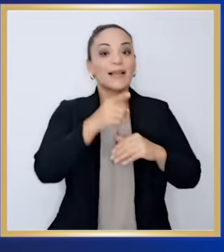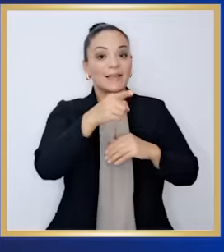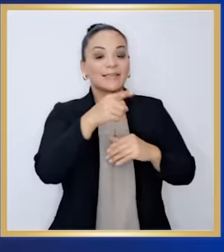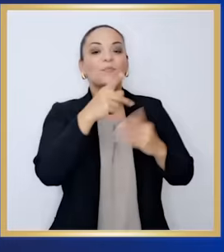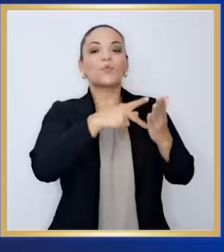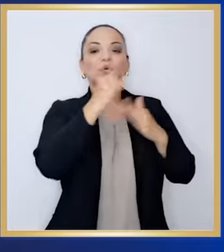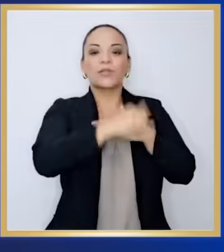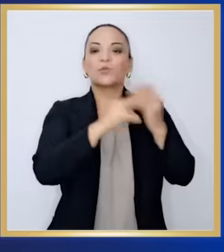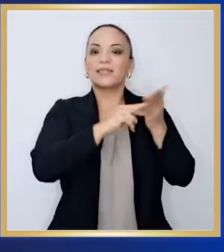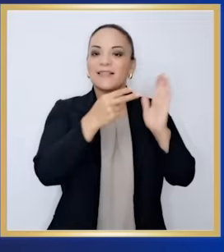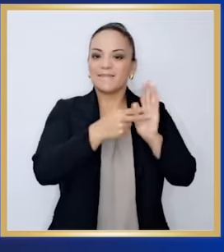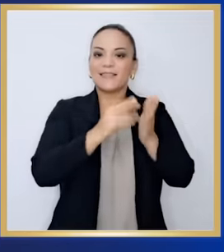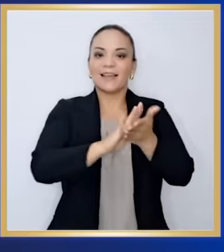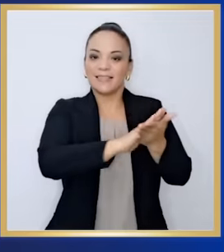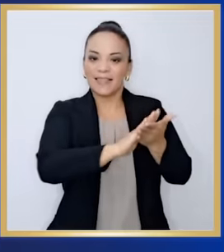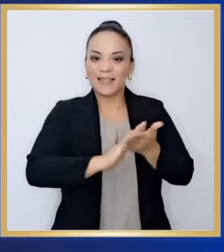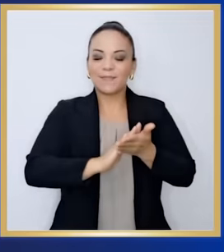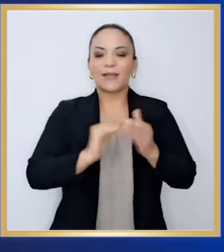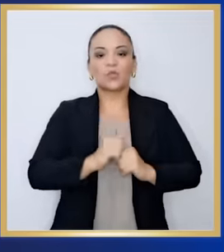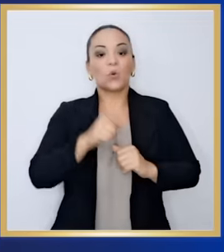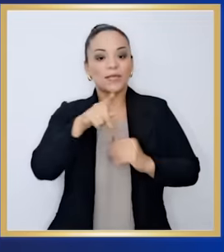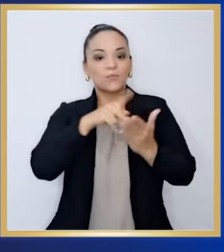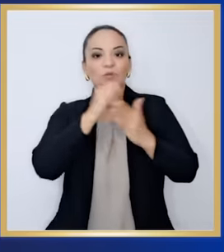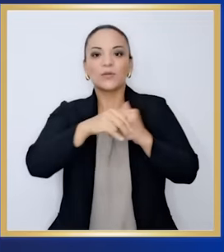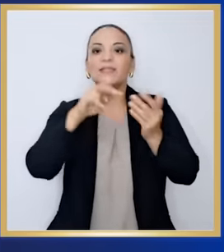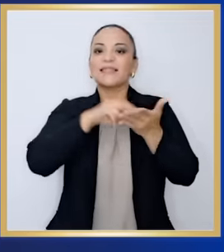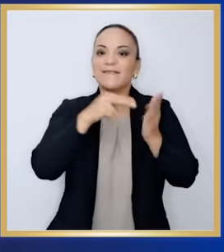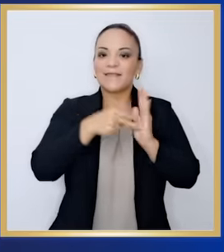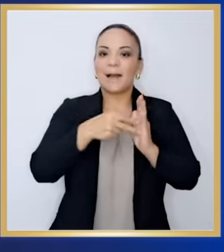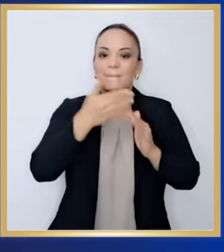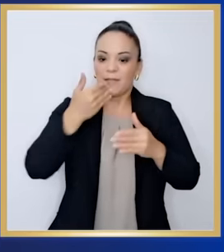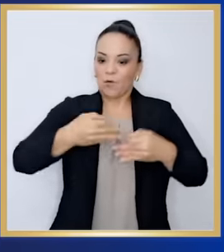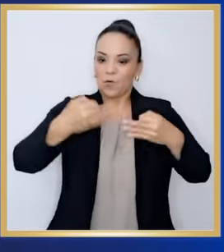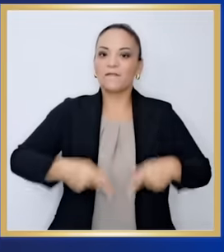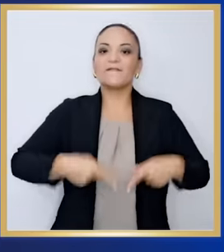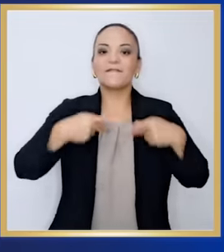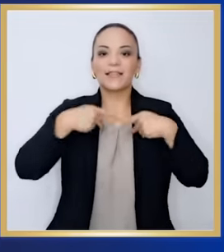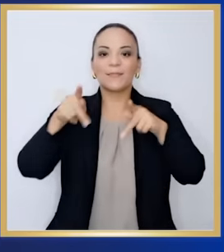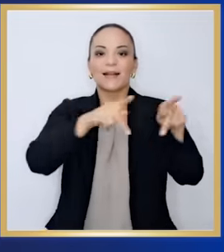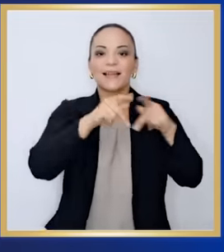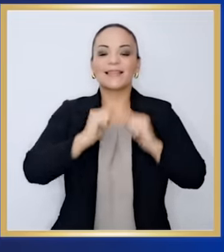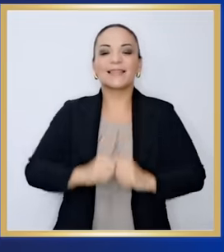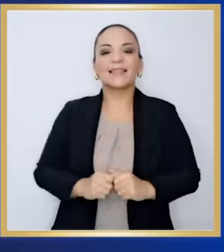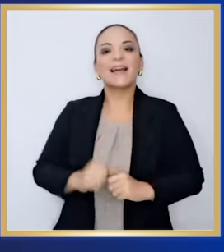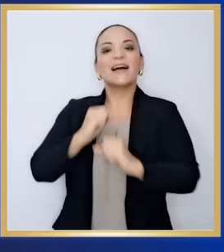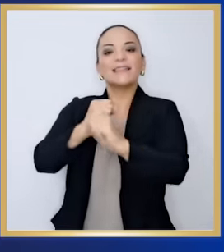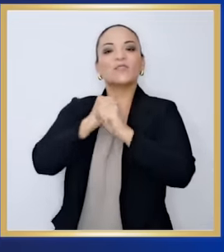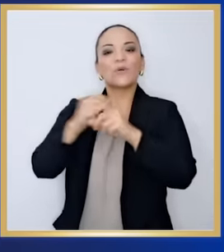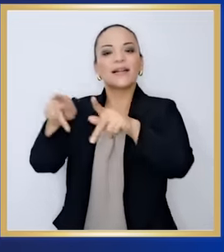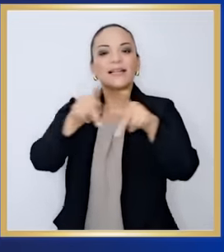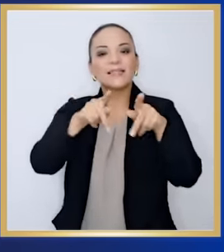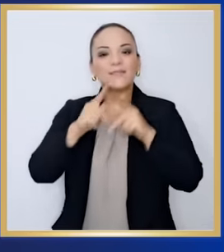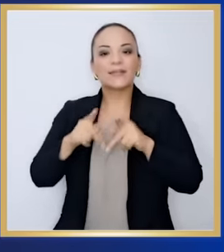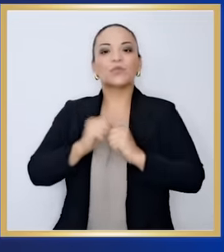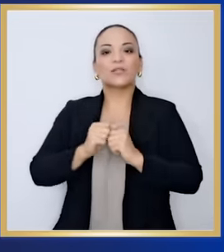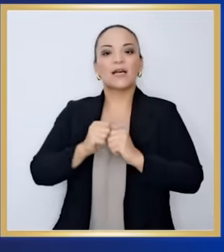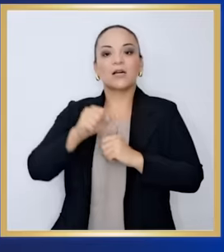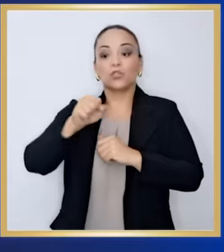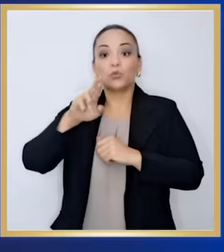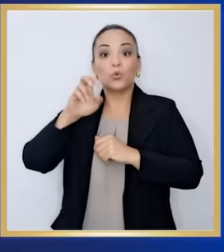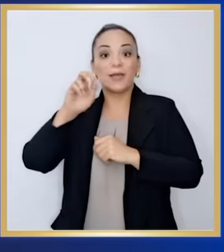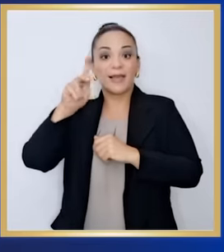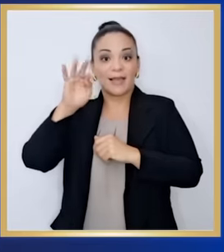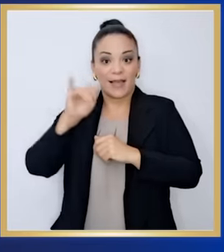tiempo. Para asegurar que los habitantes de Zuredka cuenten con un espacio que promueva la salud, el bienestar y la convivencia.